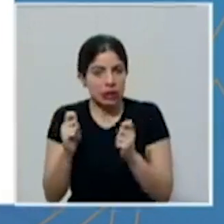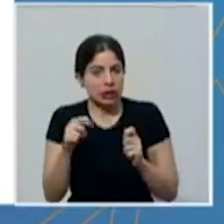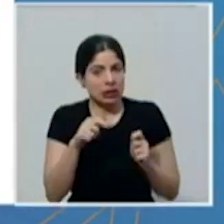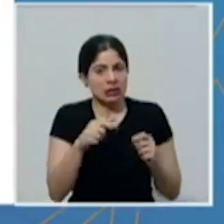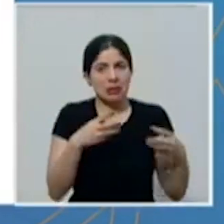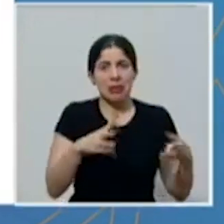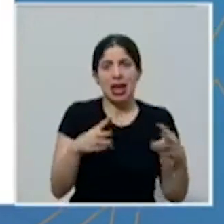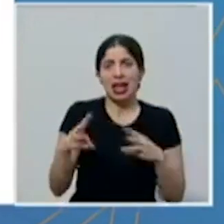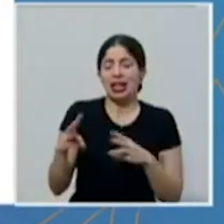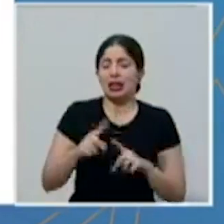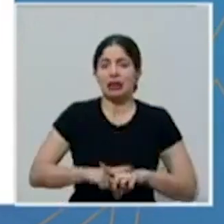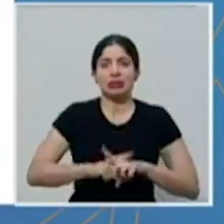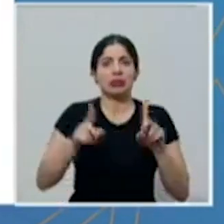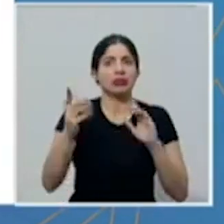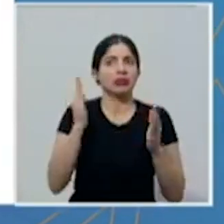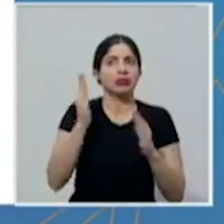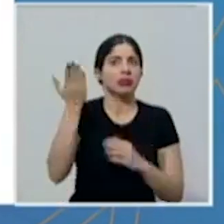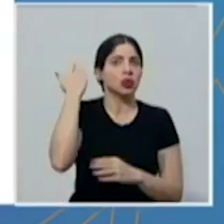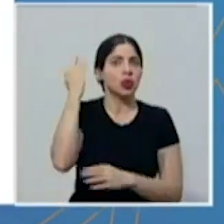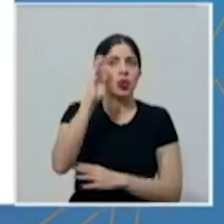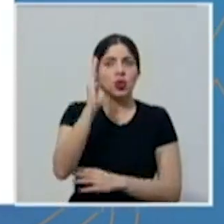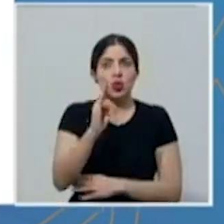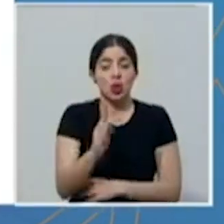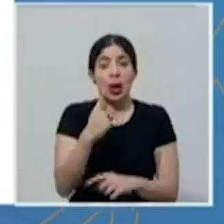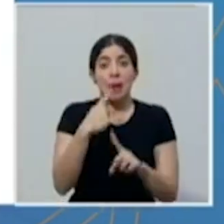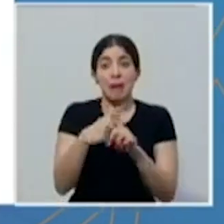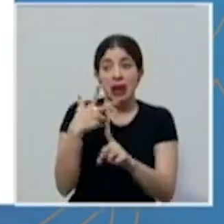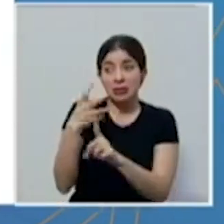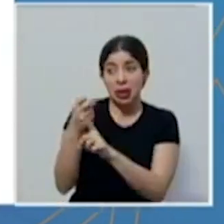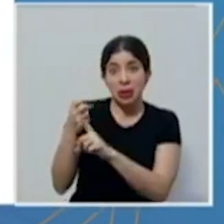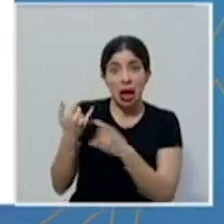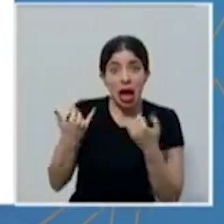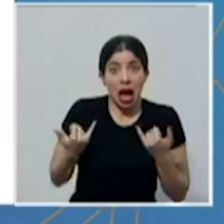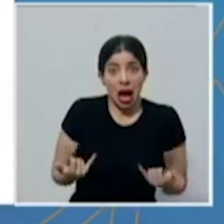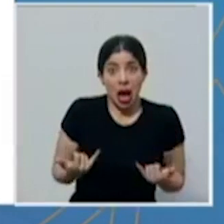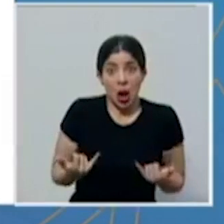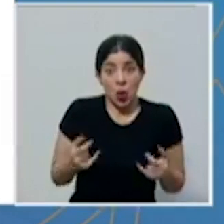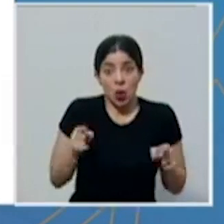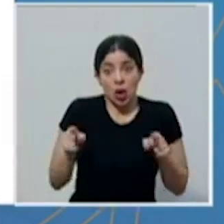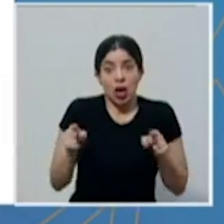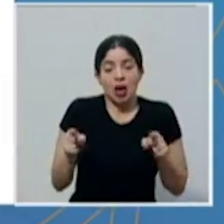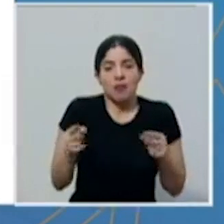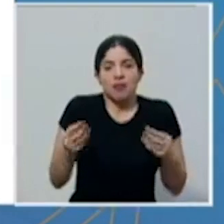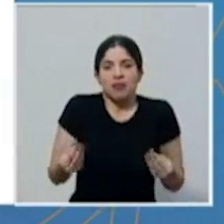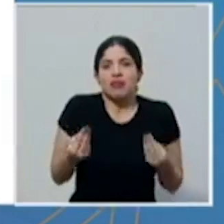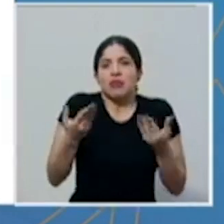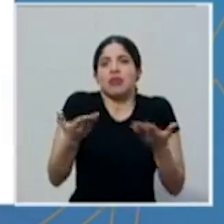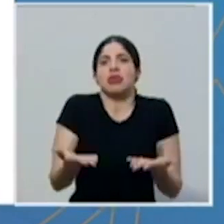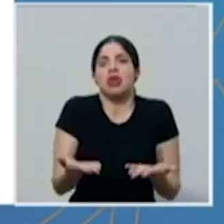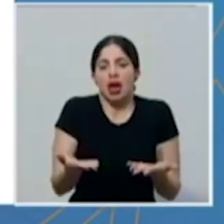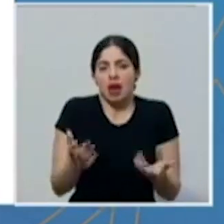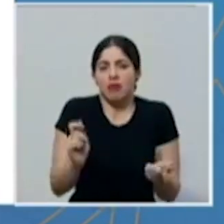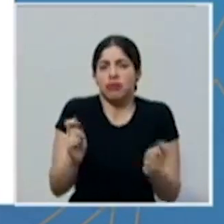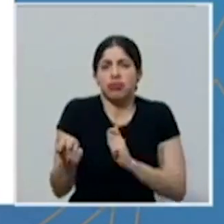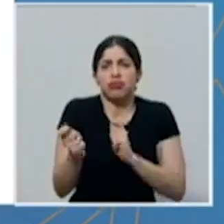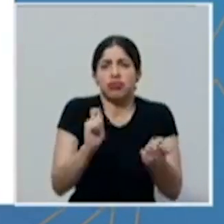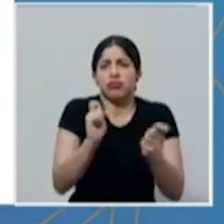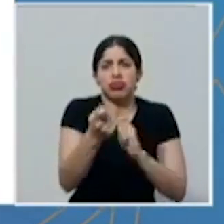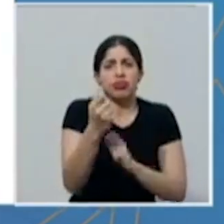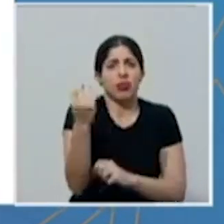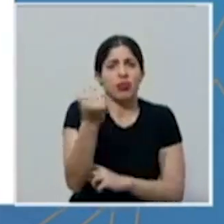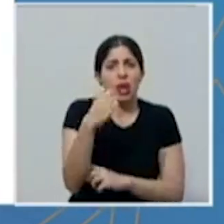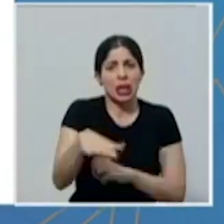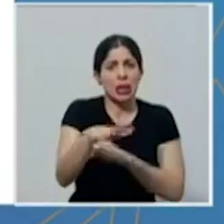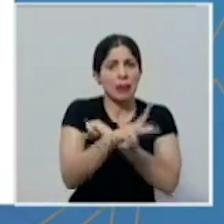Y estas medidas extraordinarias y las afectaciones que estamos viviendo están generando grandes transformaciones en el